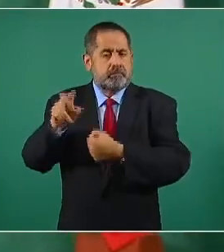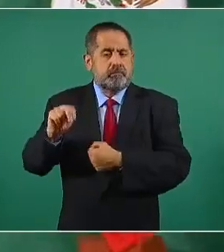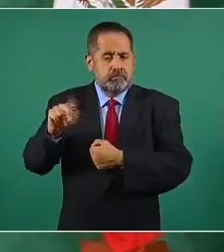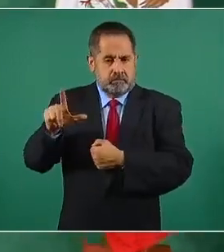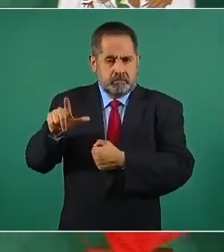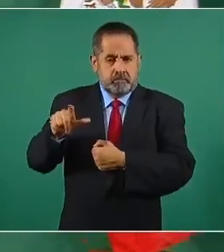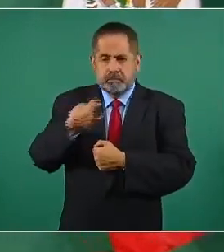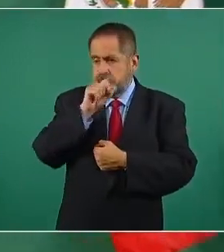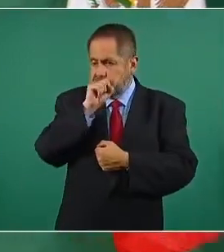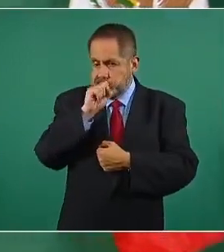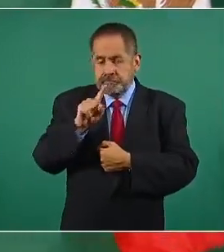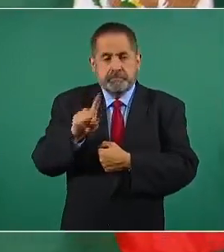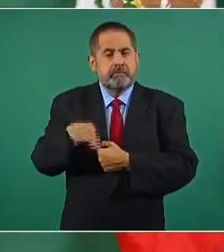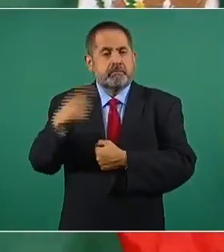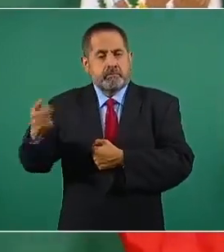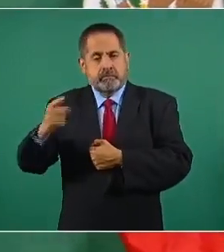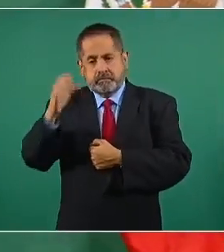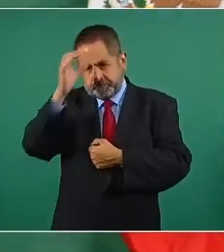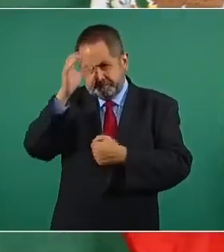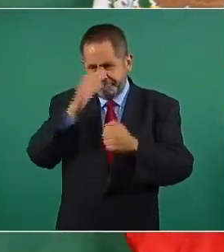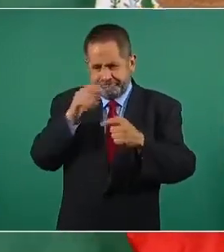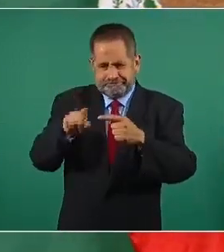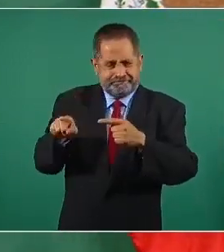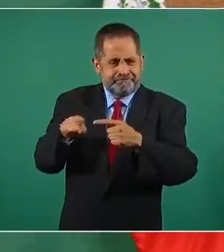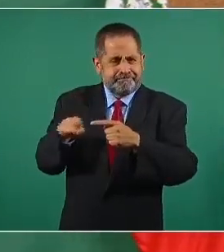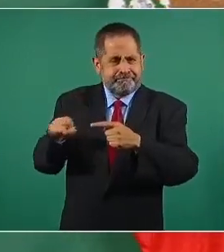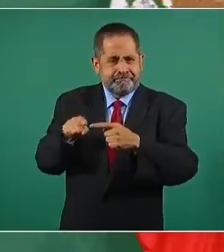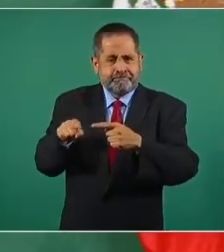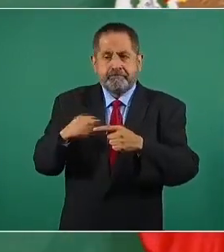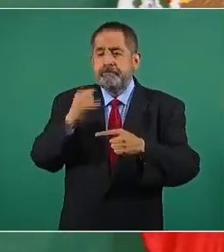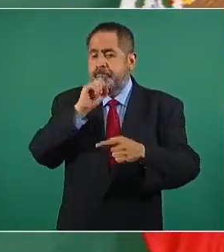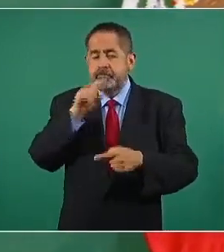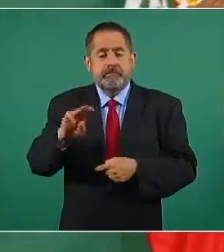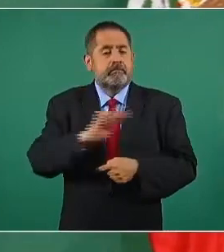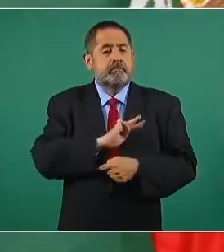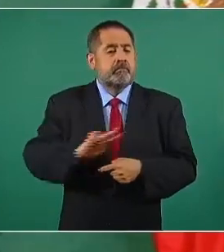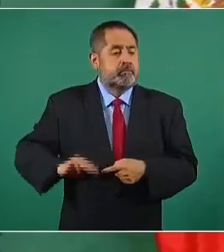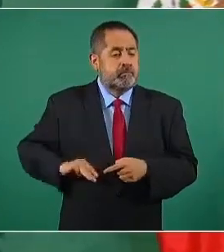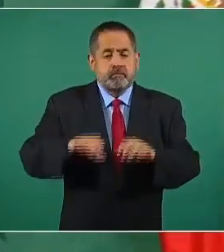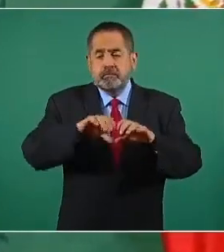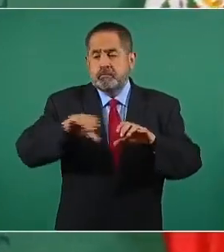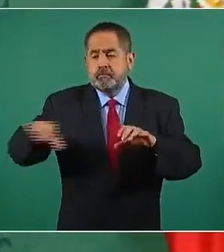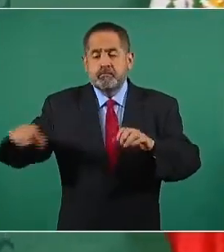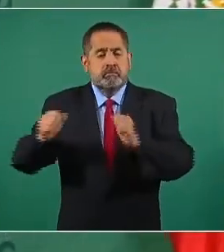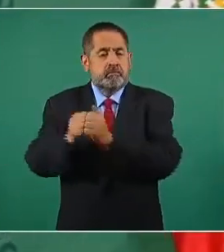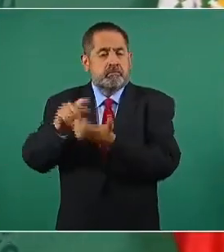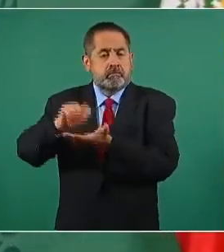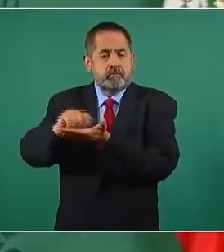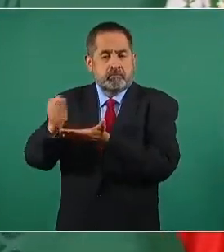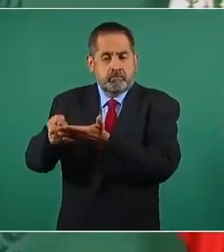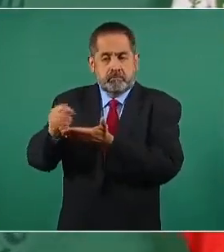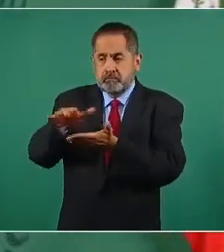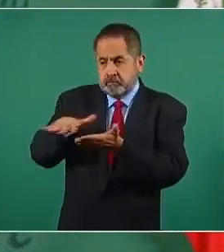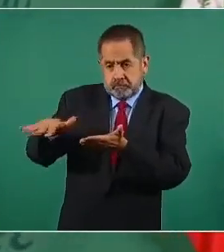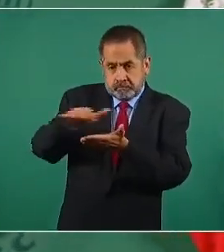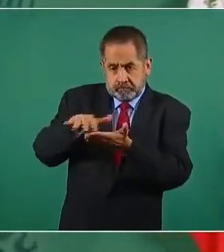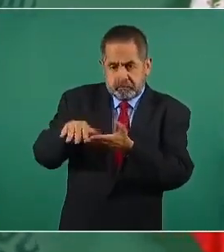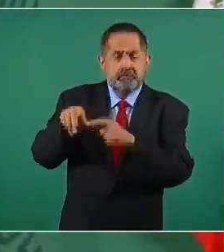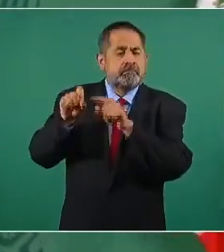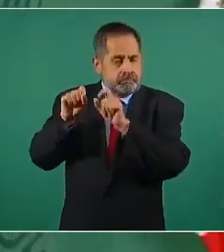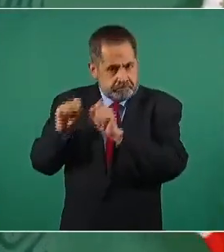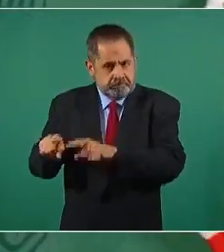también en la frontera de Coahuila y en los municipios fronterizos de Tamaulipas. Ya estamos